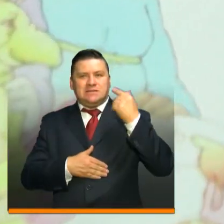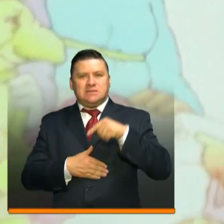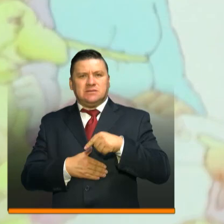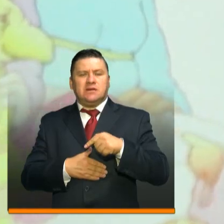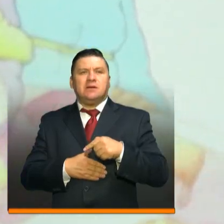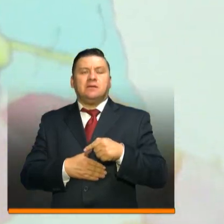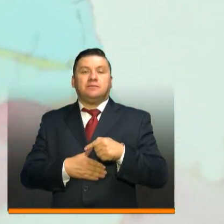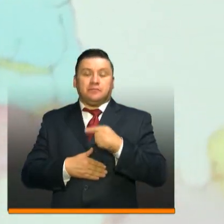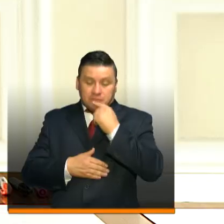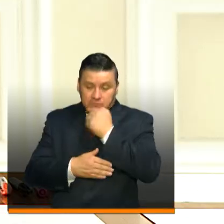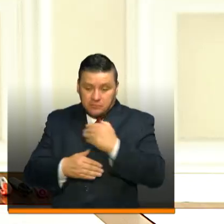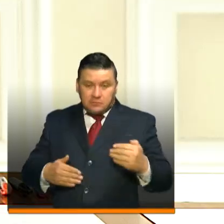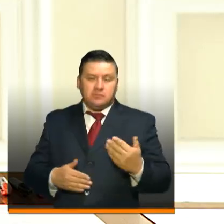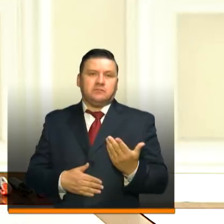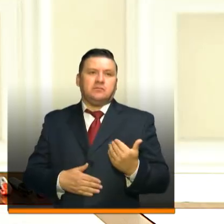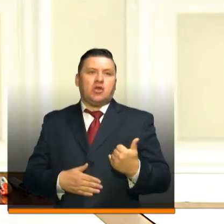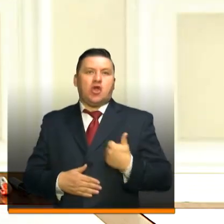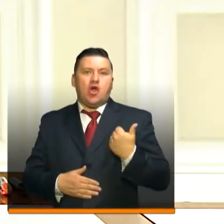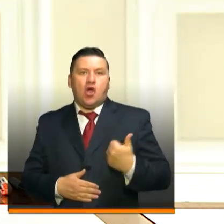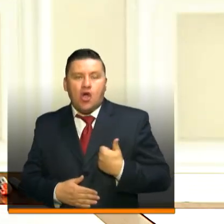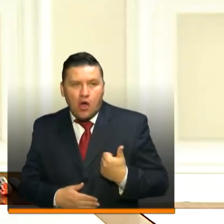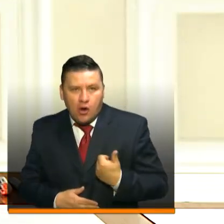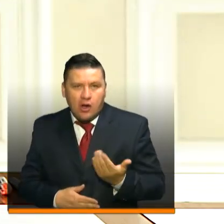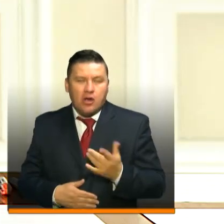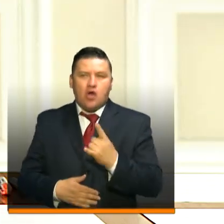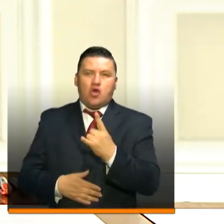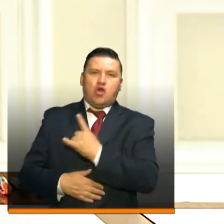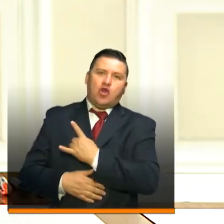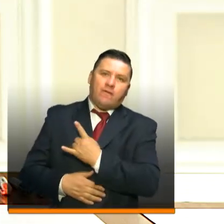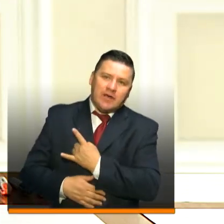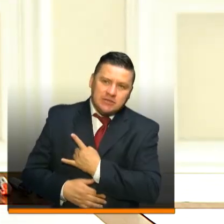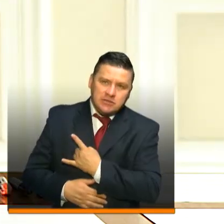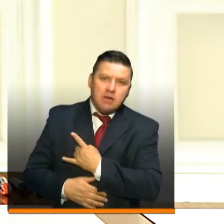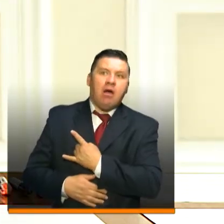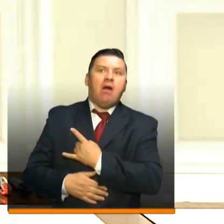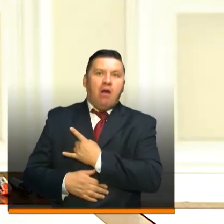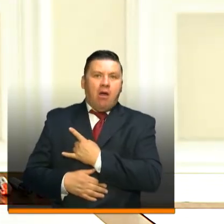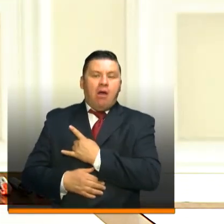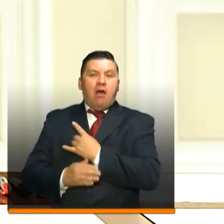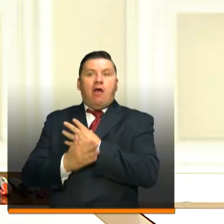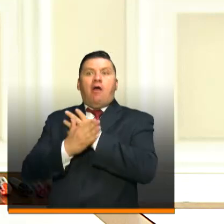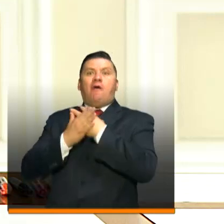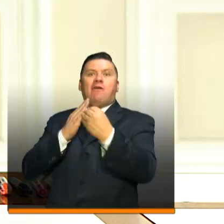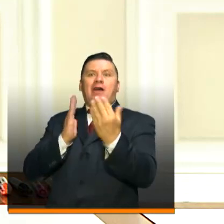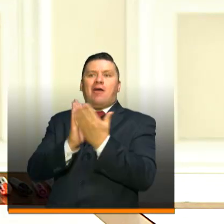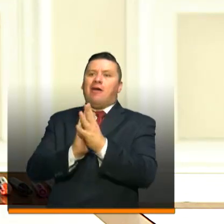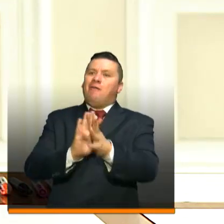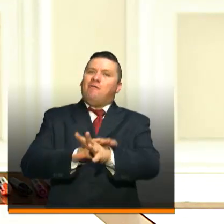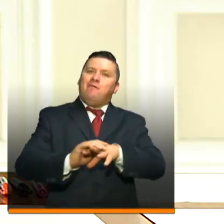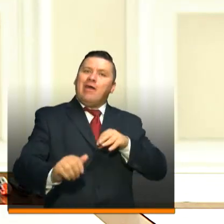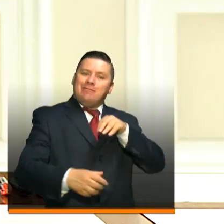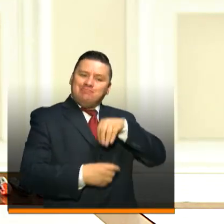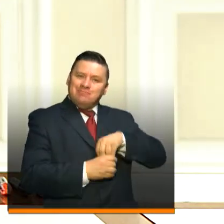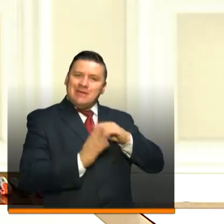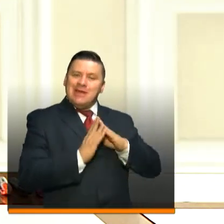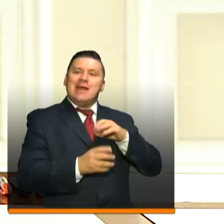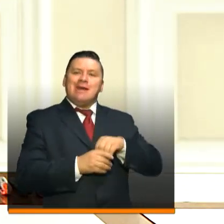que los niños, los jóvenes, los universitarios estuvieran por fuera de la jornada académica